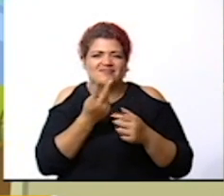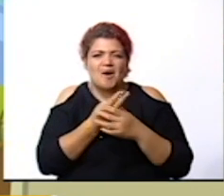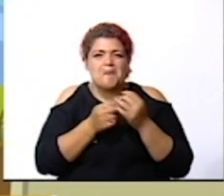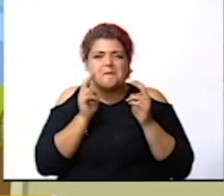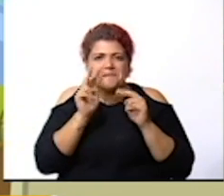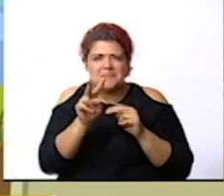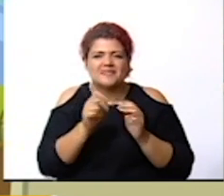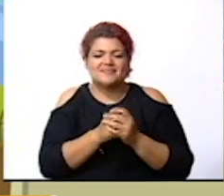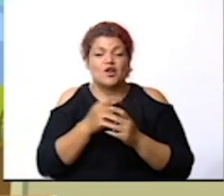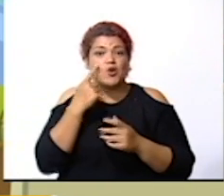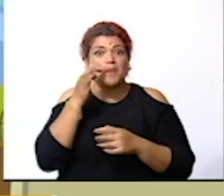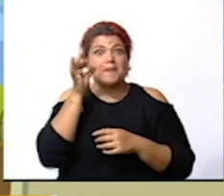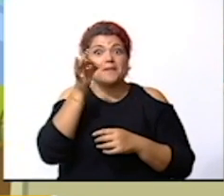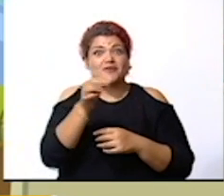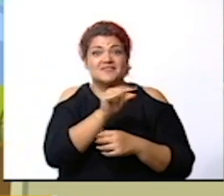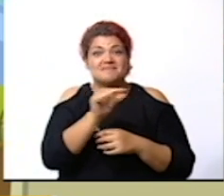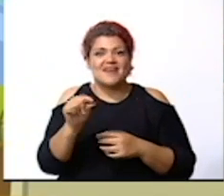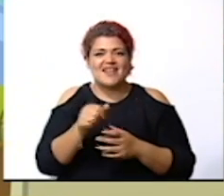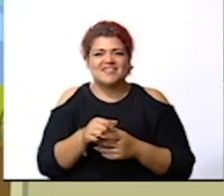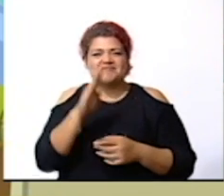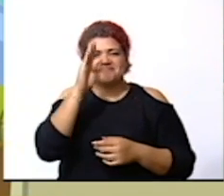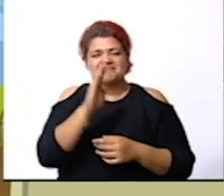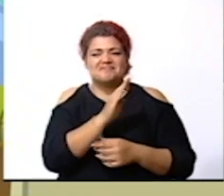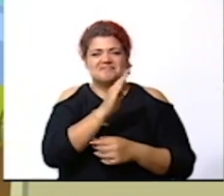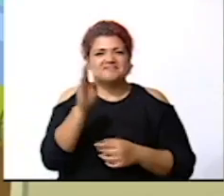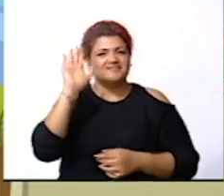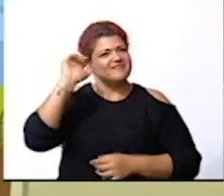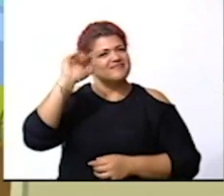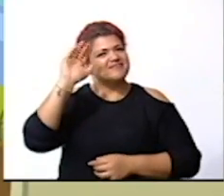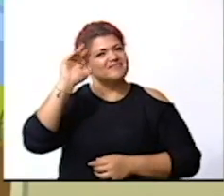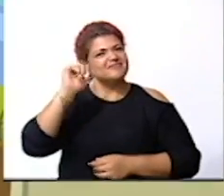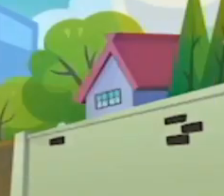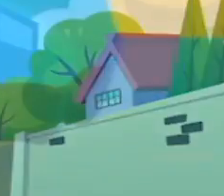nos vemos la próxima semana, bendiciones, chao